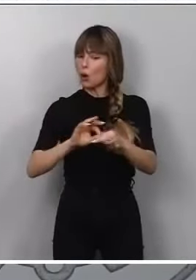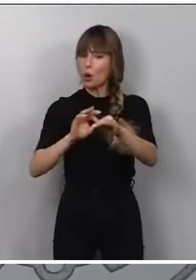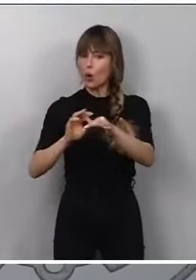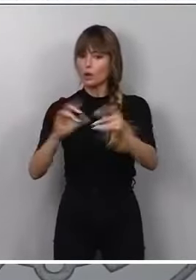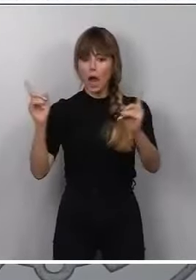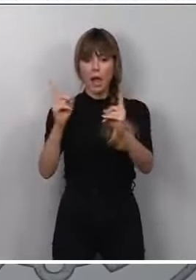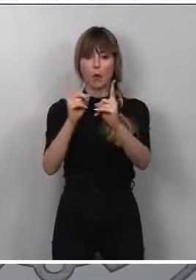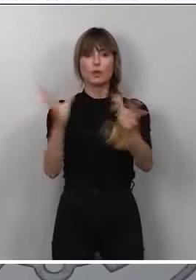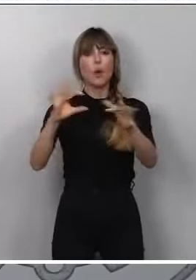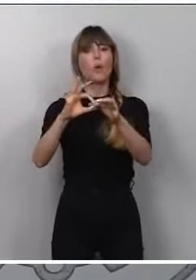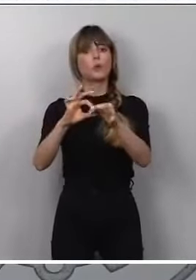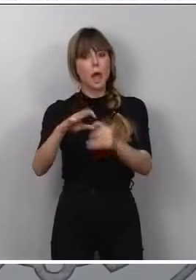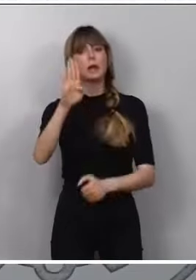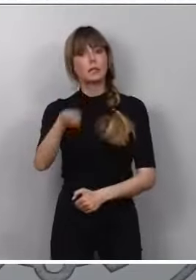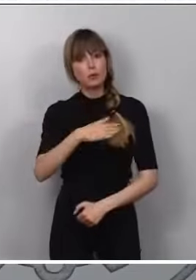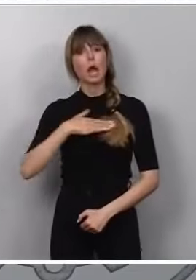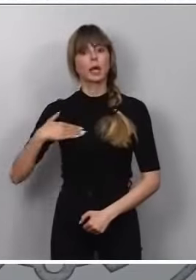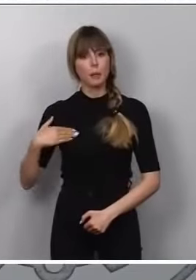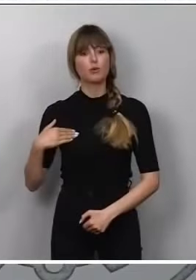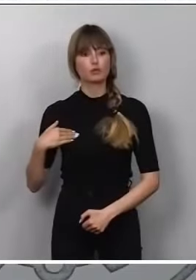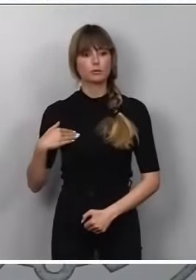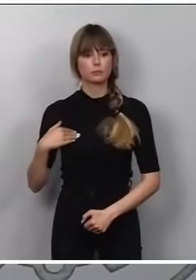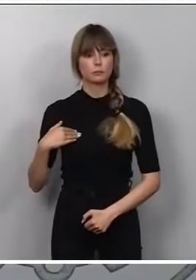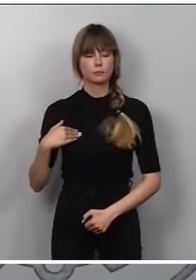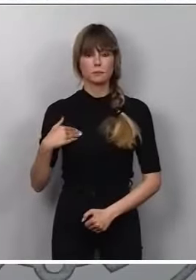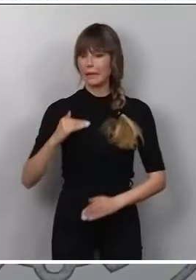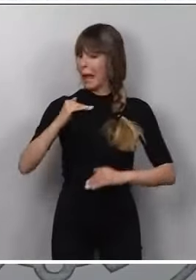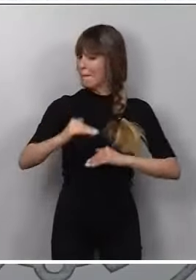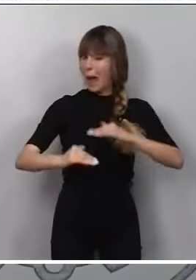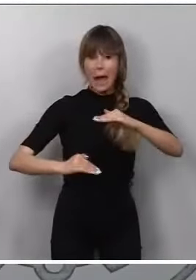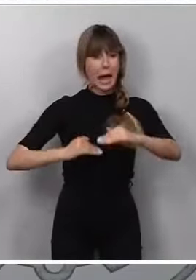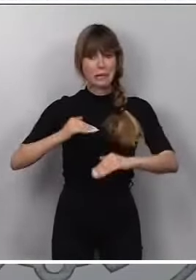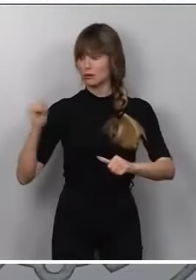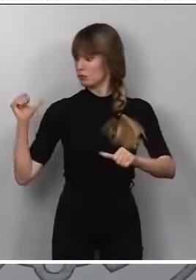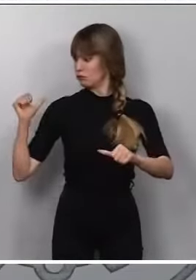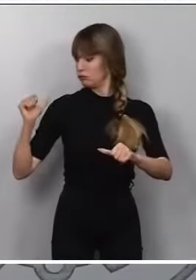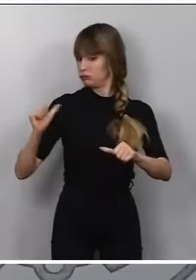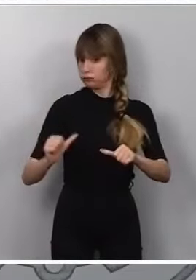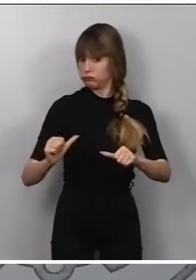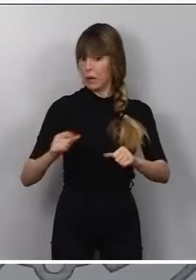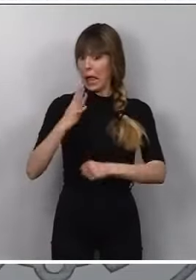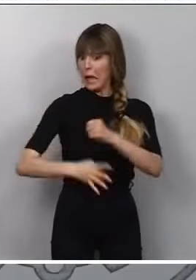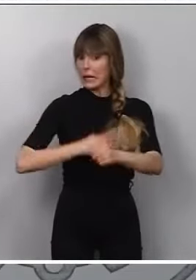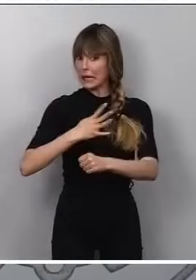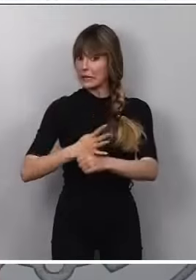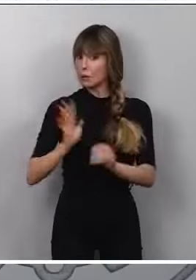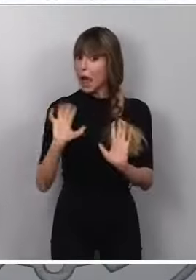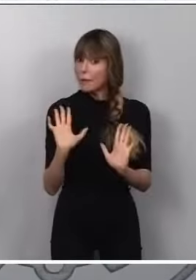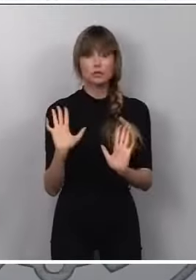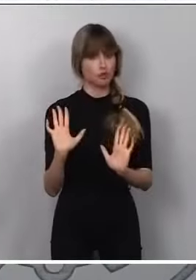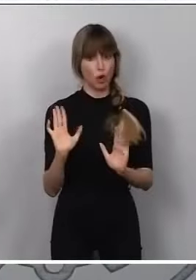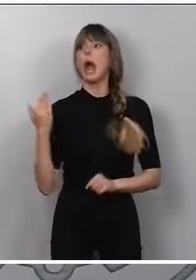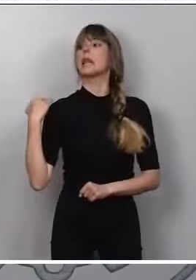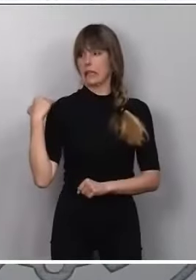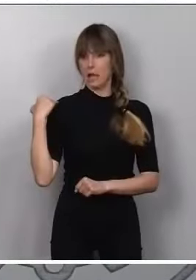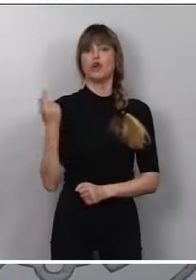Cataluña. La posición del gobierno frente al planteamiento del referéndum es clara y contundente. No estamos a favor de un